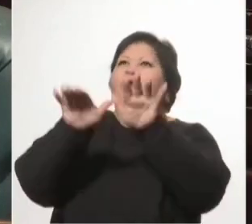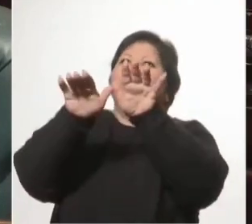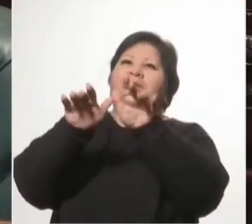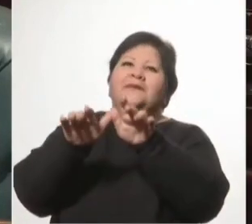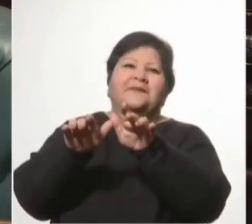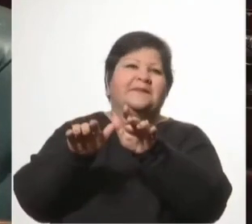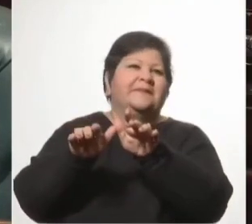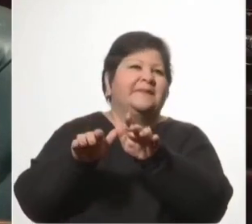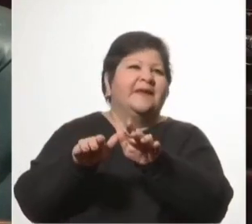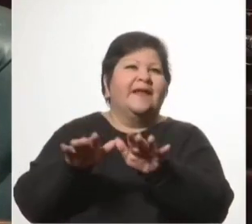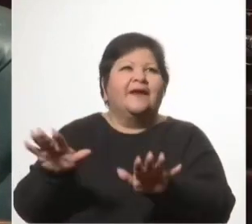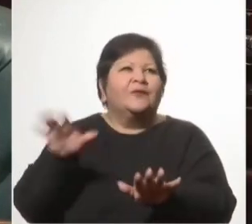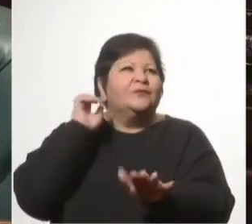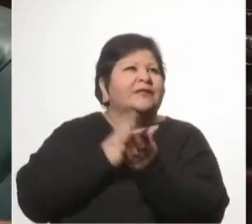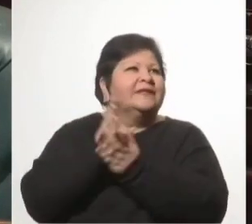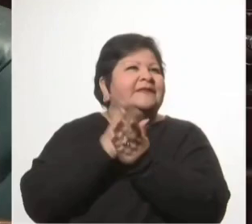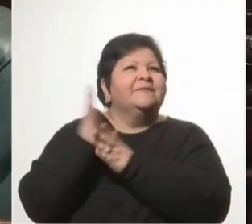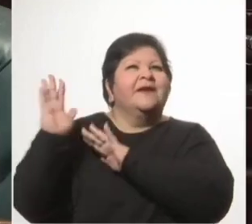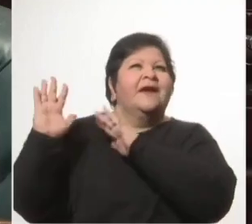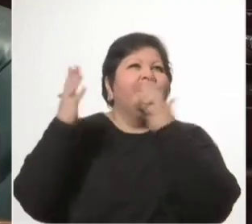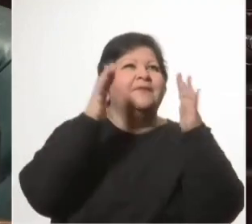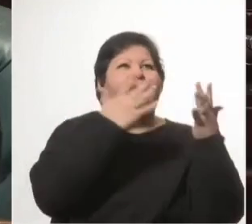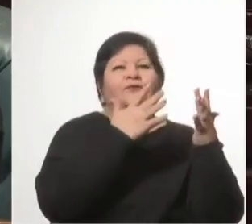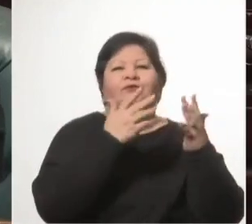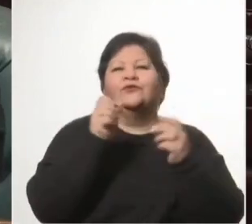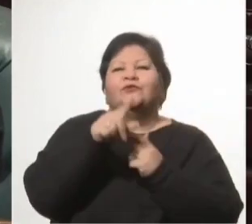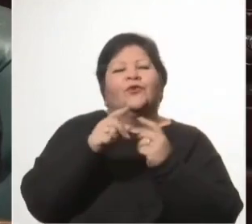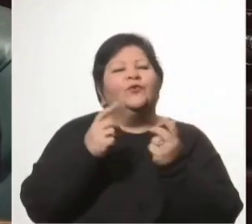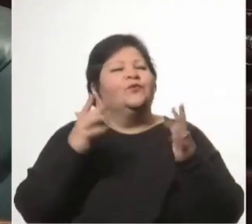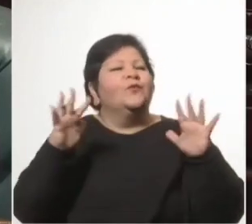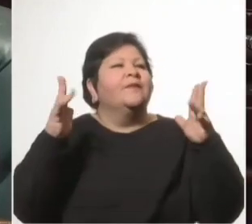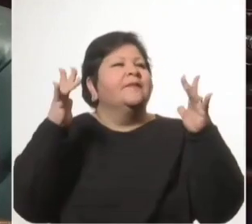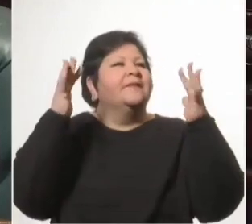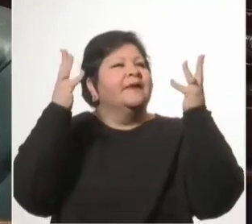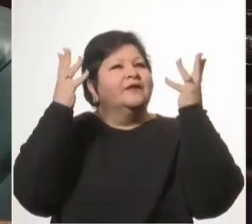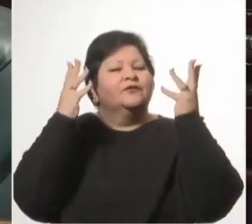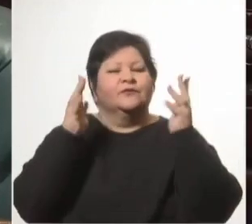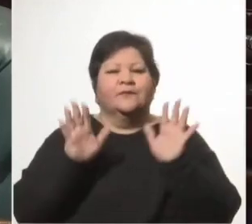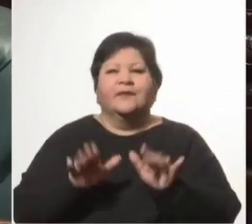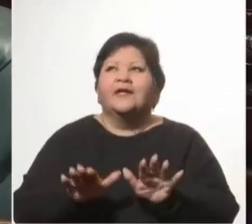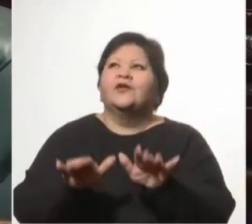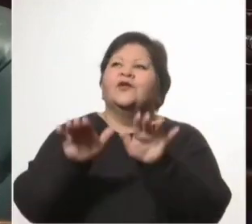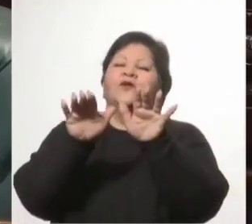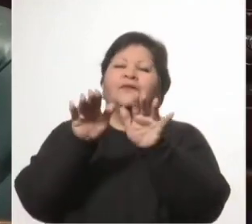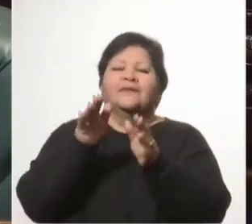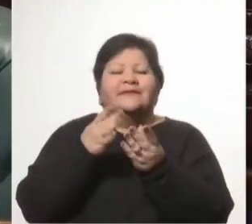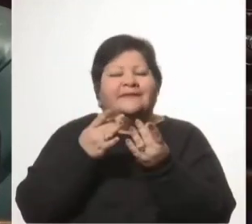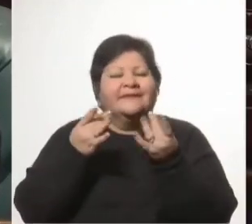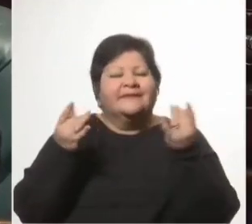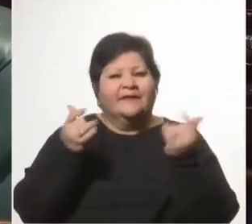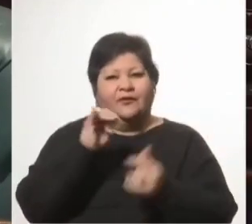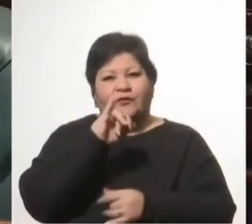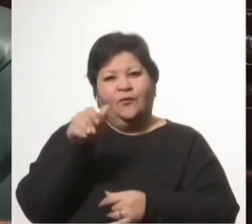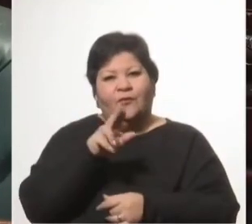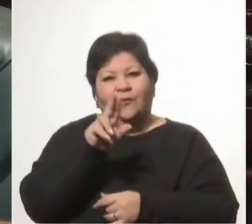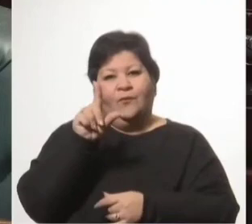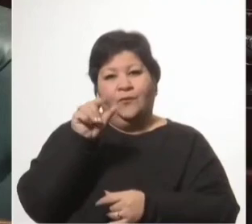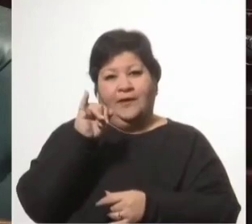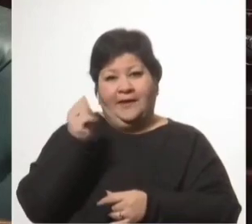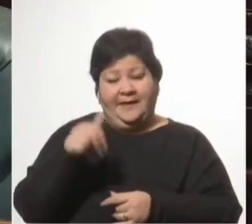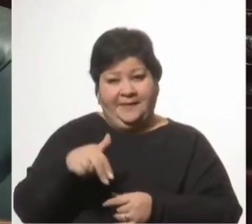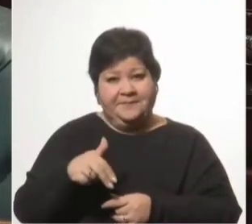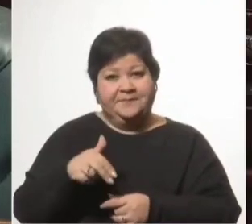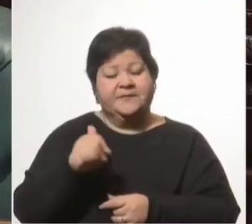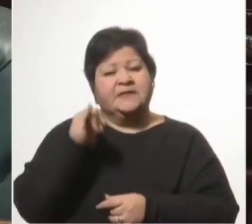que se hagan escuchar. Son tus manos palomas, tierno Julián. Pero sí me atrevo a reconocerlo y recordarlo